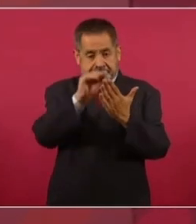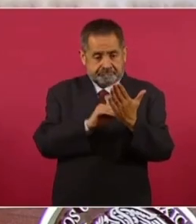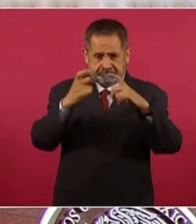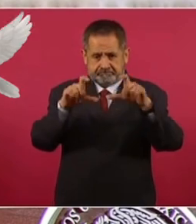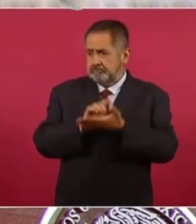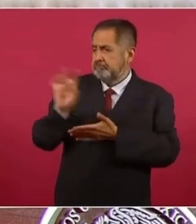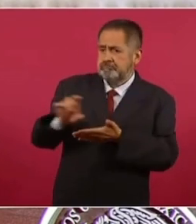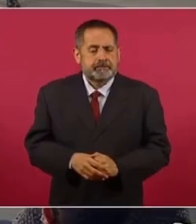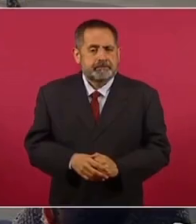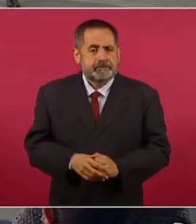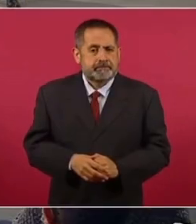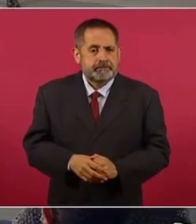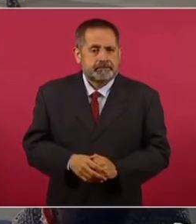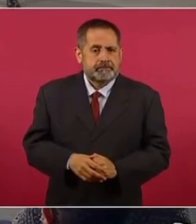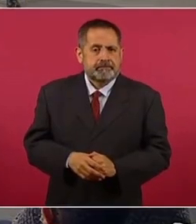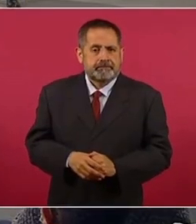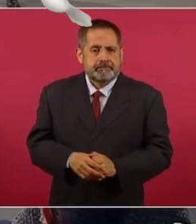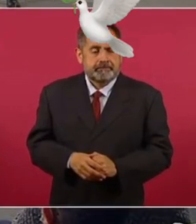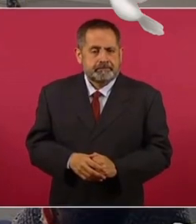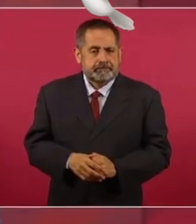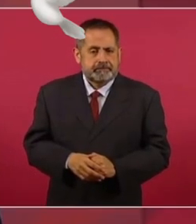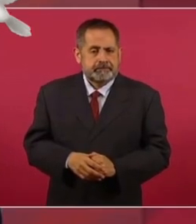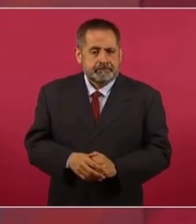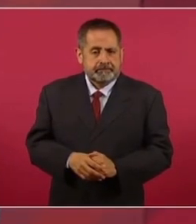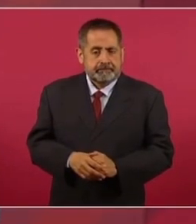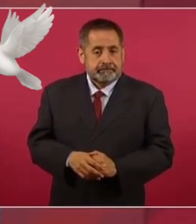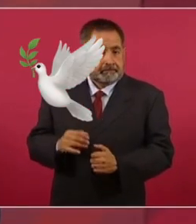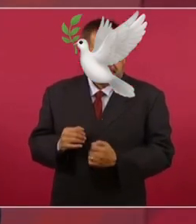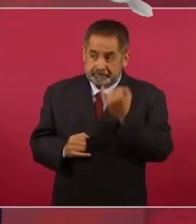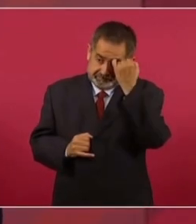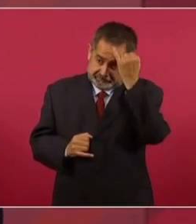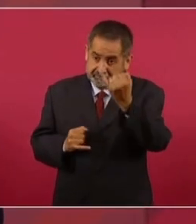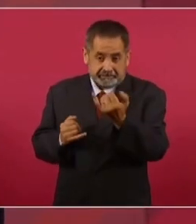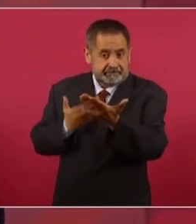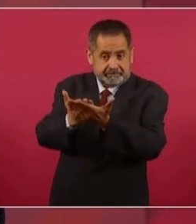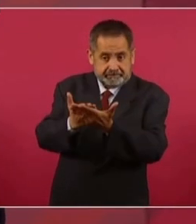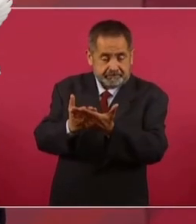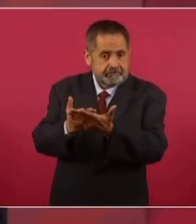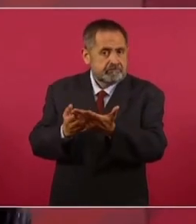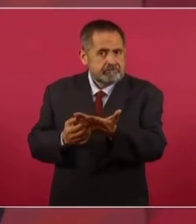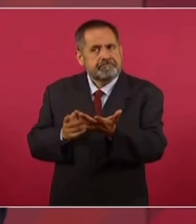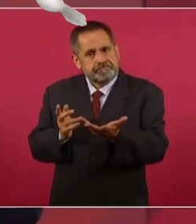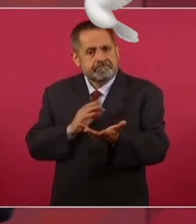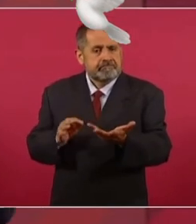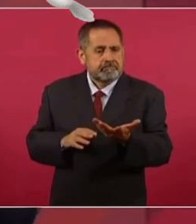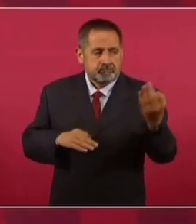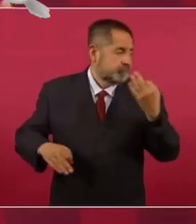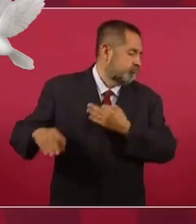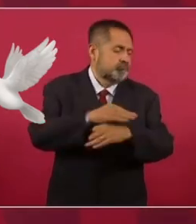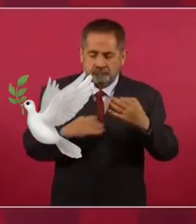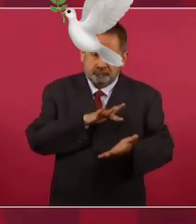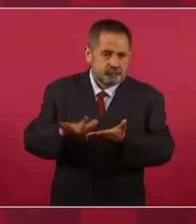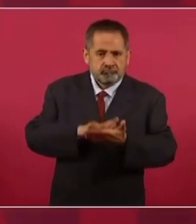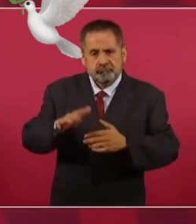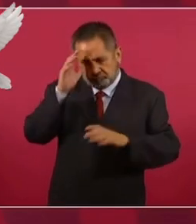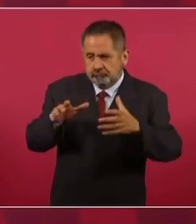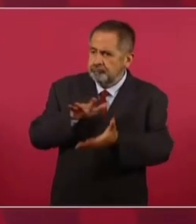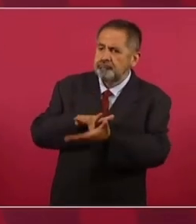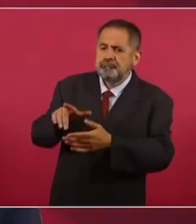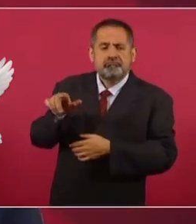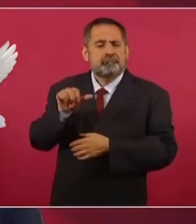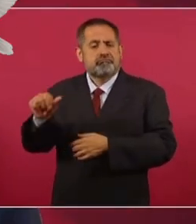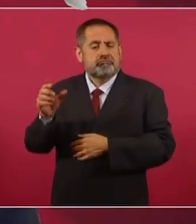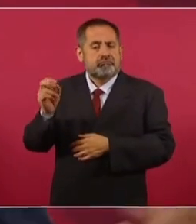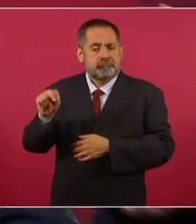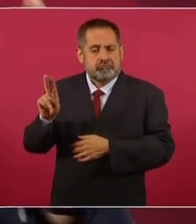Es un párrafo. Y la propuesta y que todos apoyemos a la ONU,